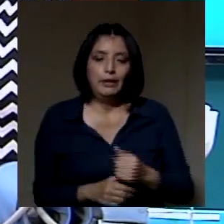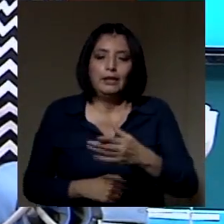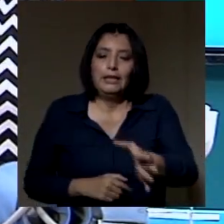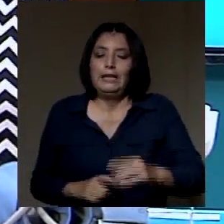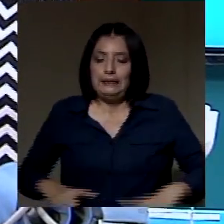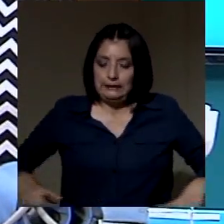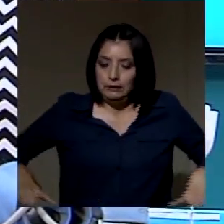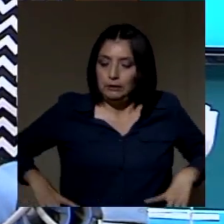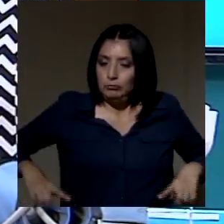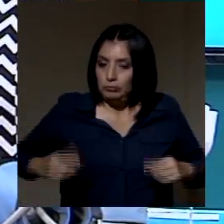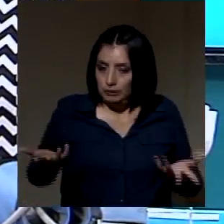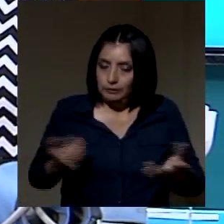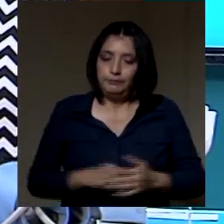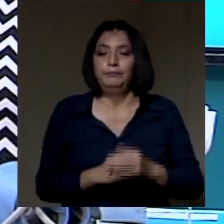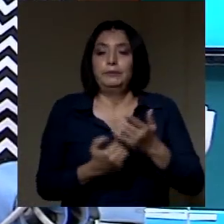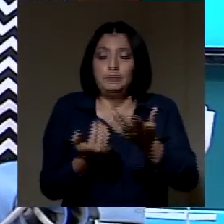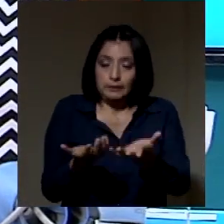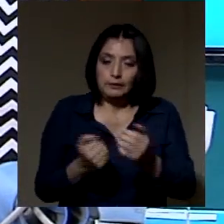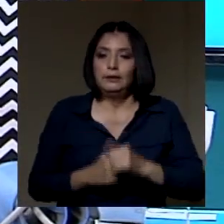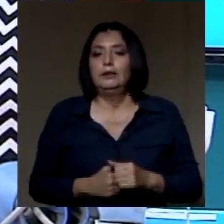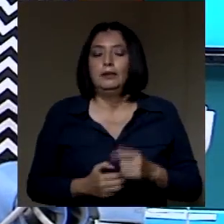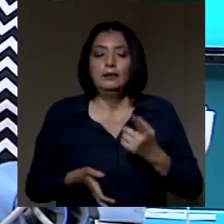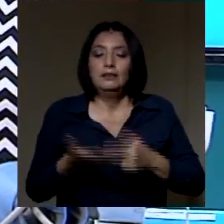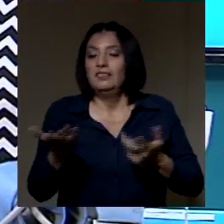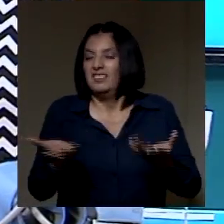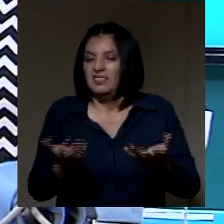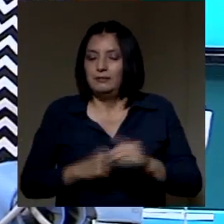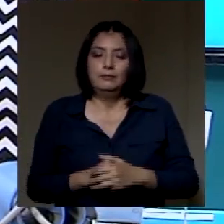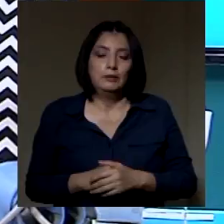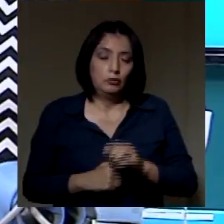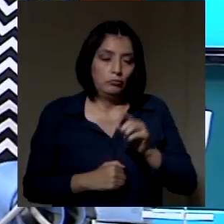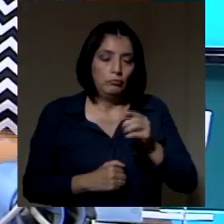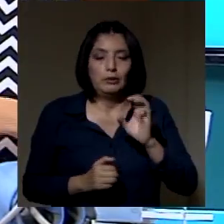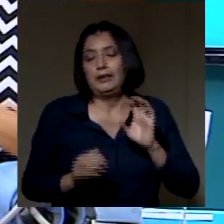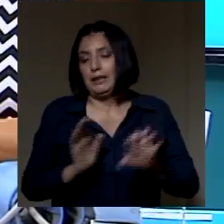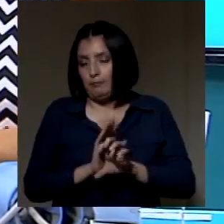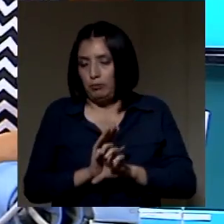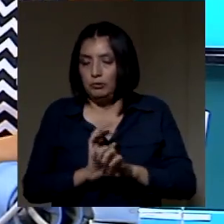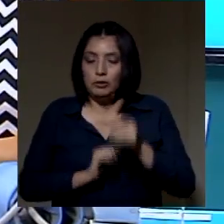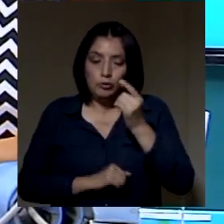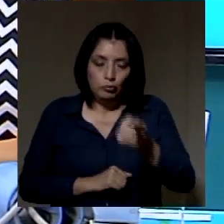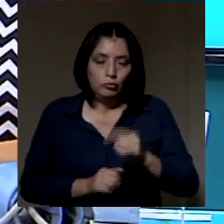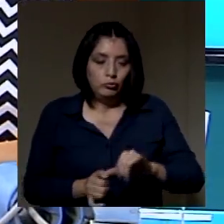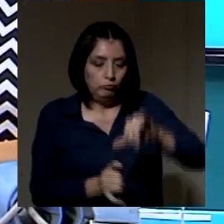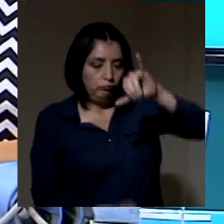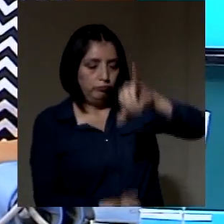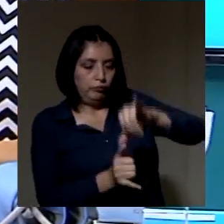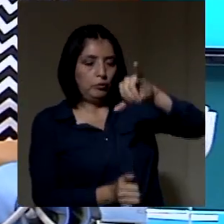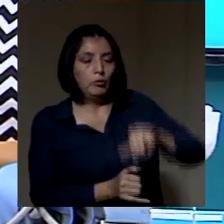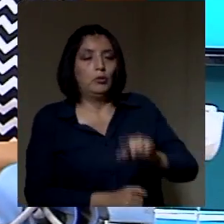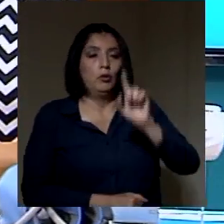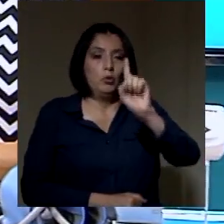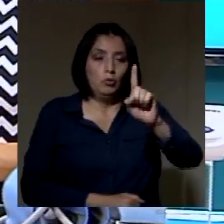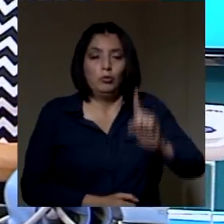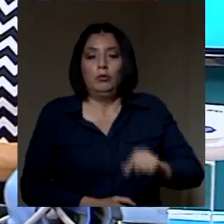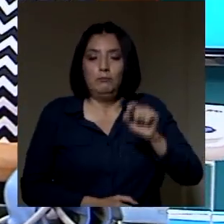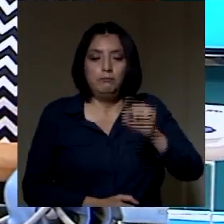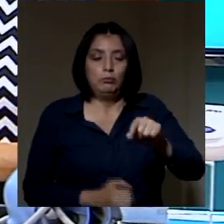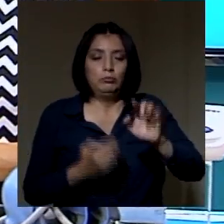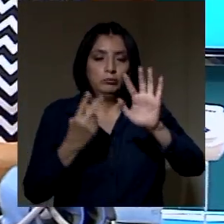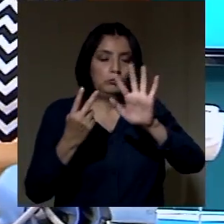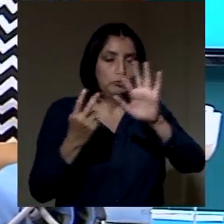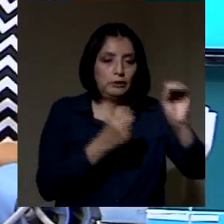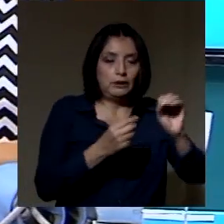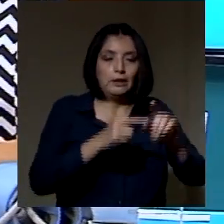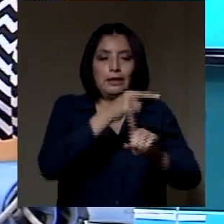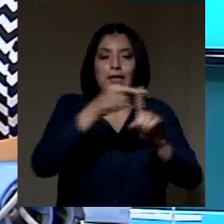La cinturita. Tiene que tener, si usted tiene, por ejemplo, metro 70 de talla. Claro.